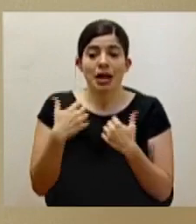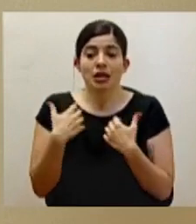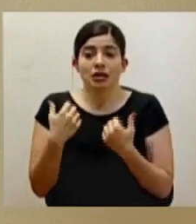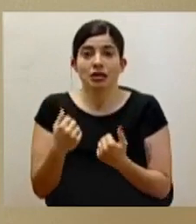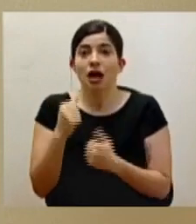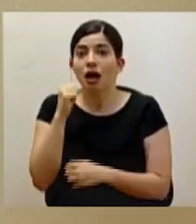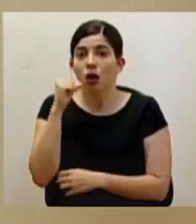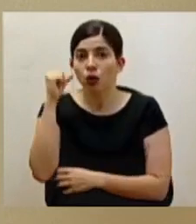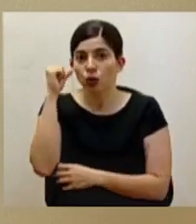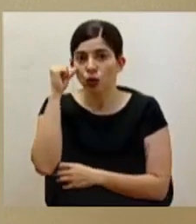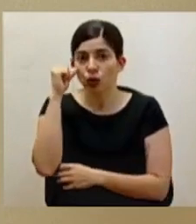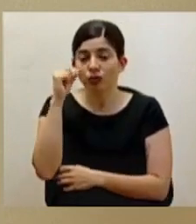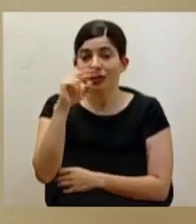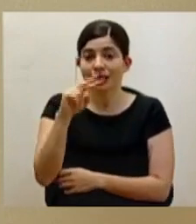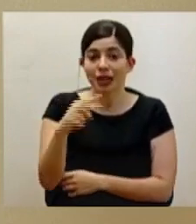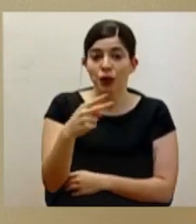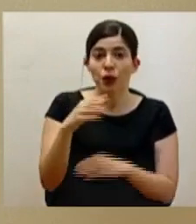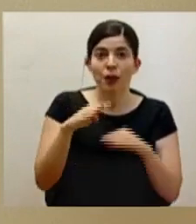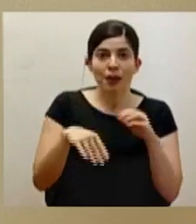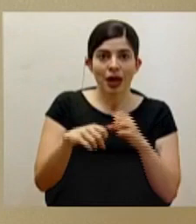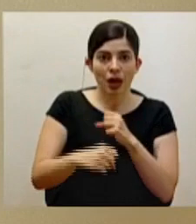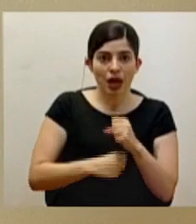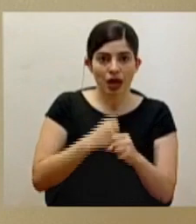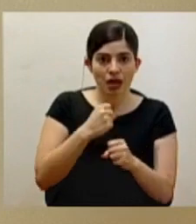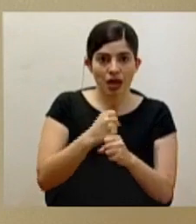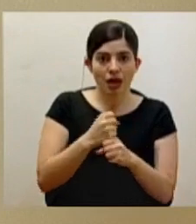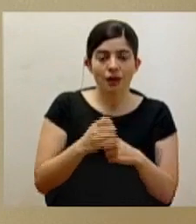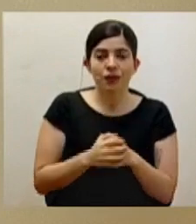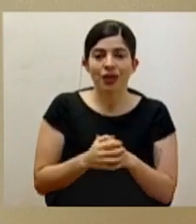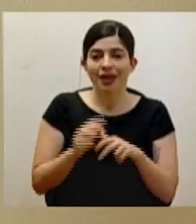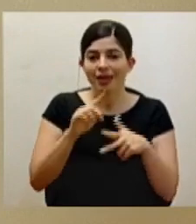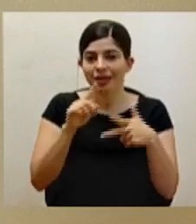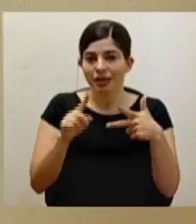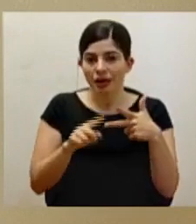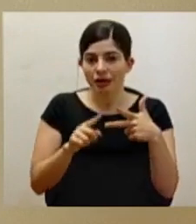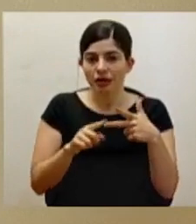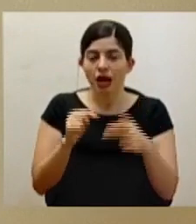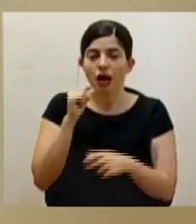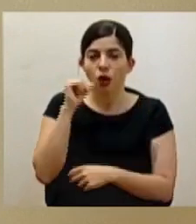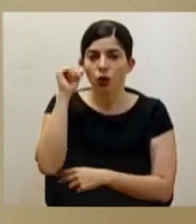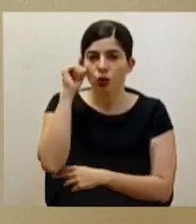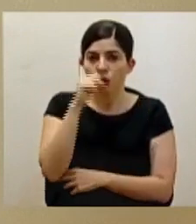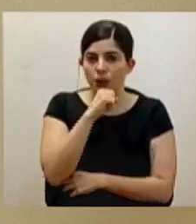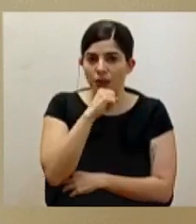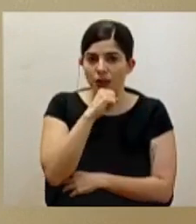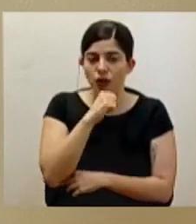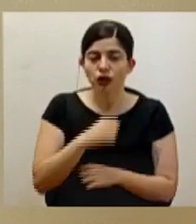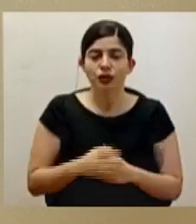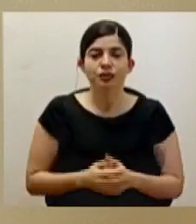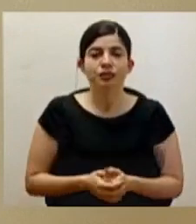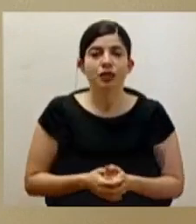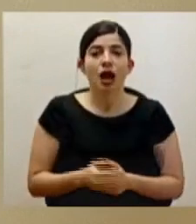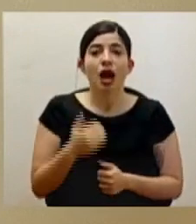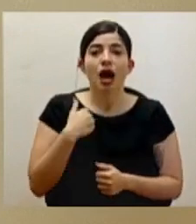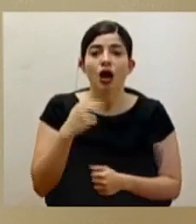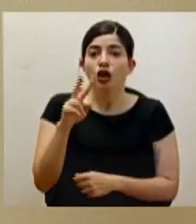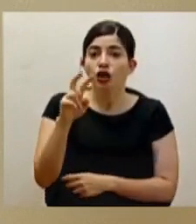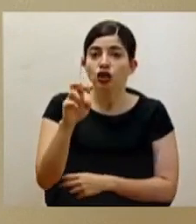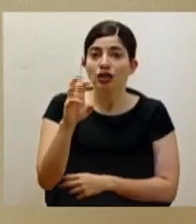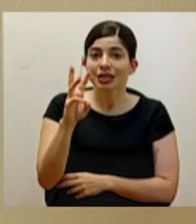adultos, en segunda instancia los menores de edad y en tercera instancia los adultos mayores. Tenemos